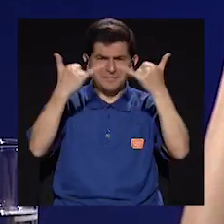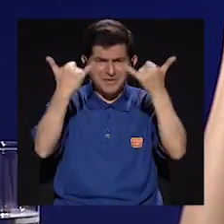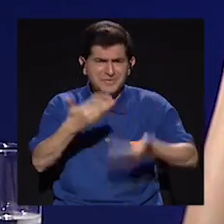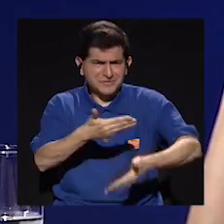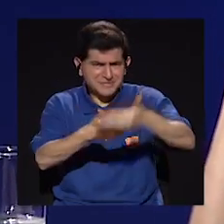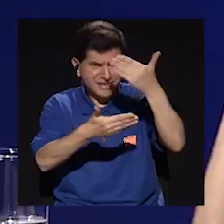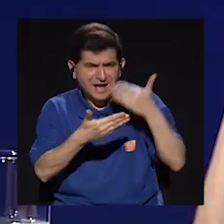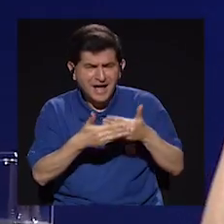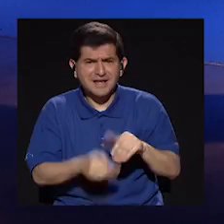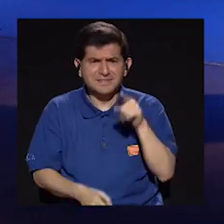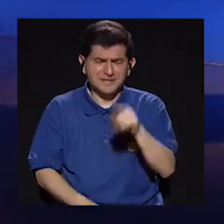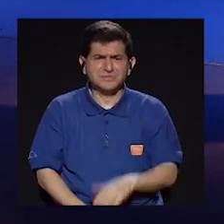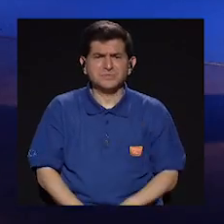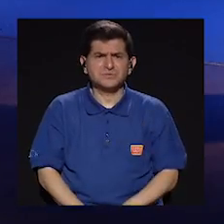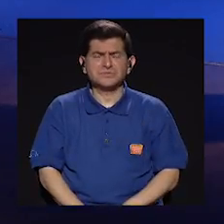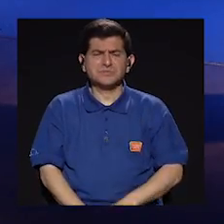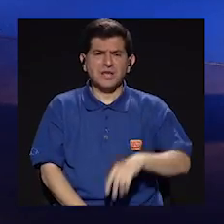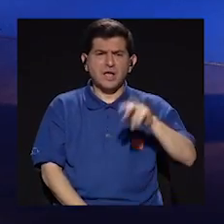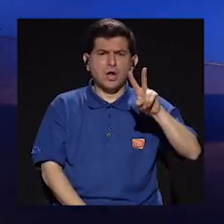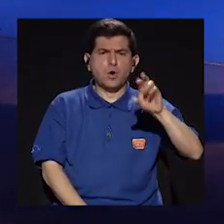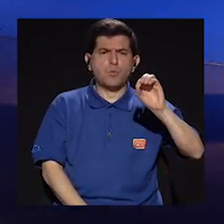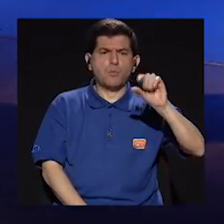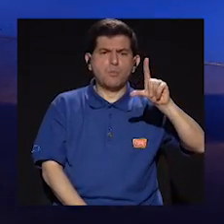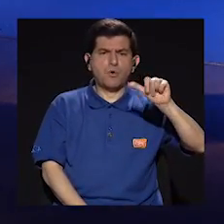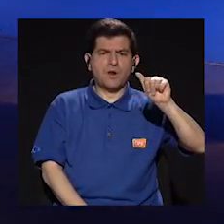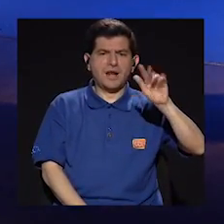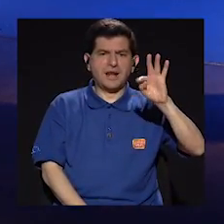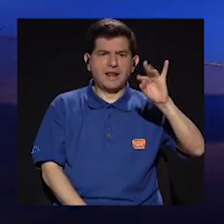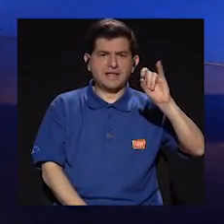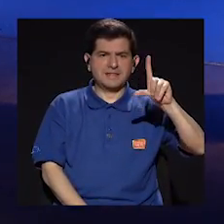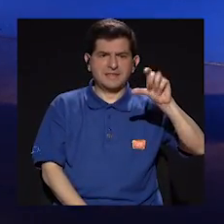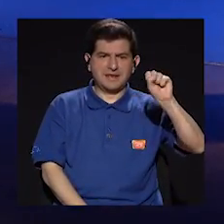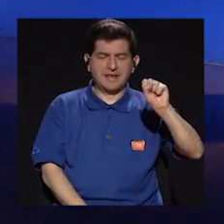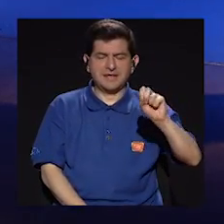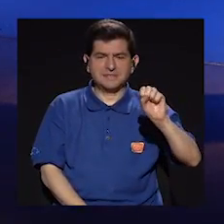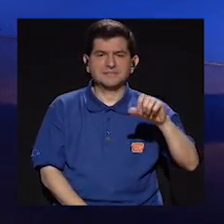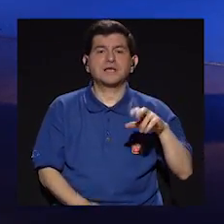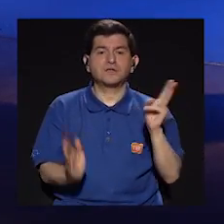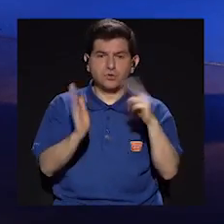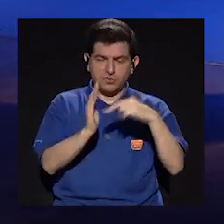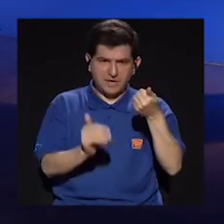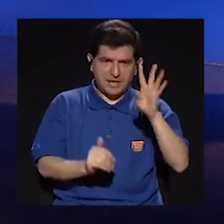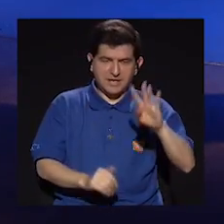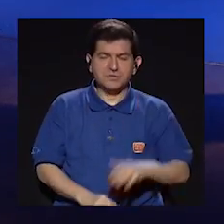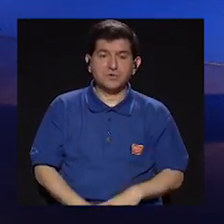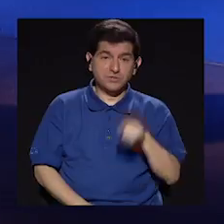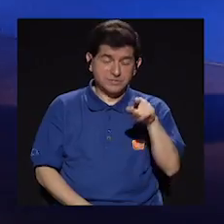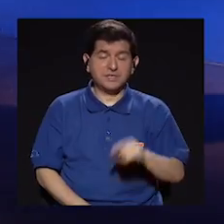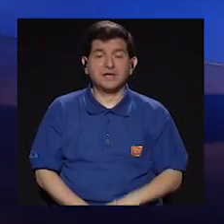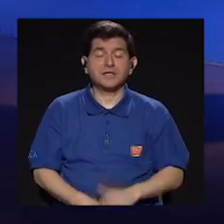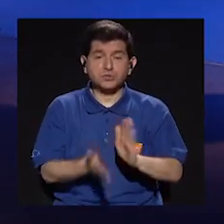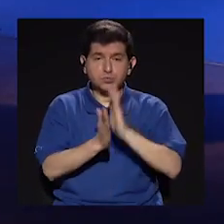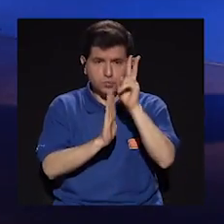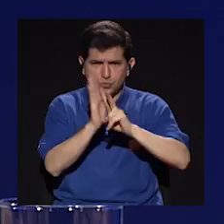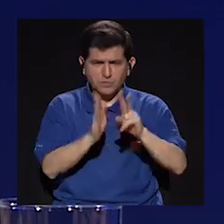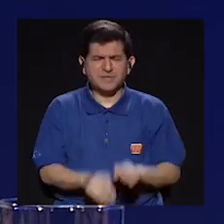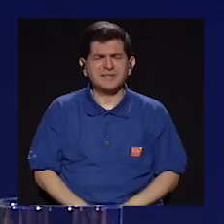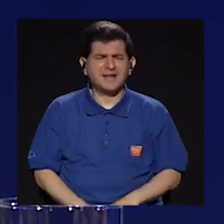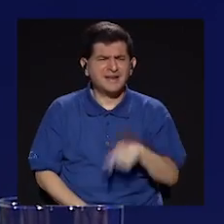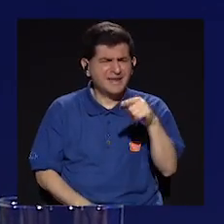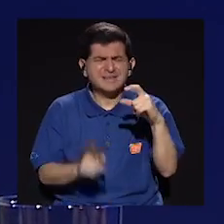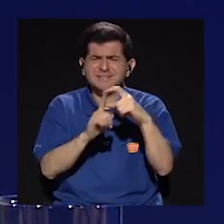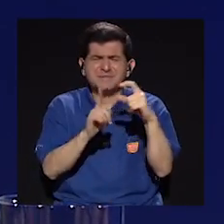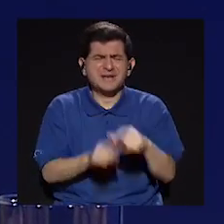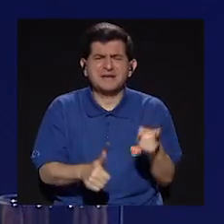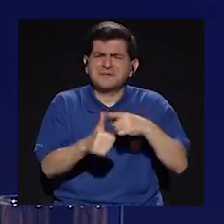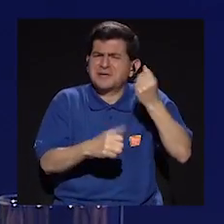ya habías estrenado Los Volátiles en el 2014, que es un documental largo. Entonces ese concepto a veces de ópera prima es un poco extraño y te